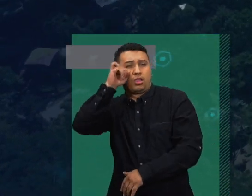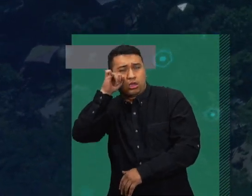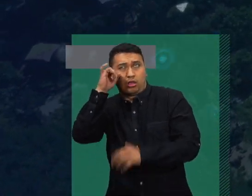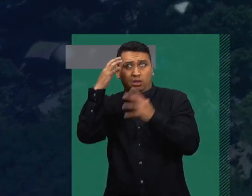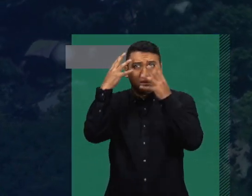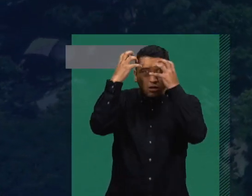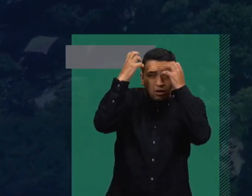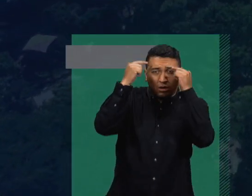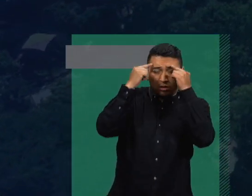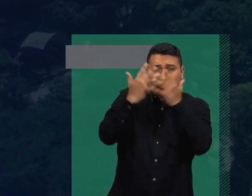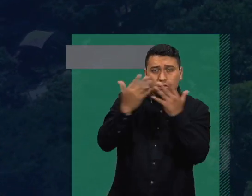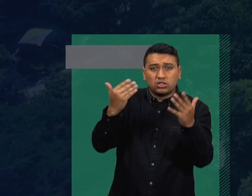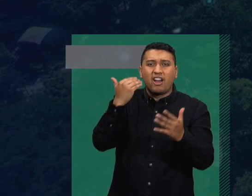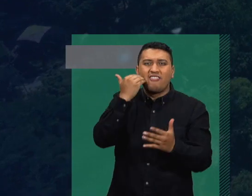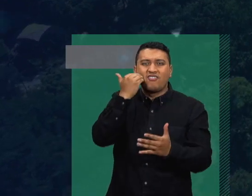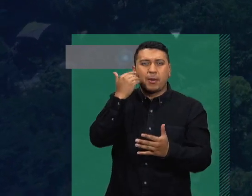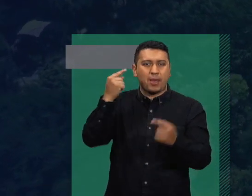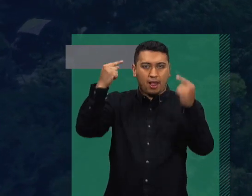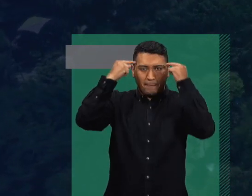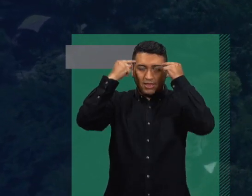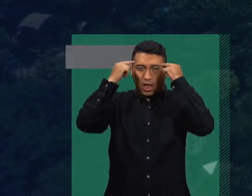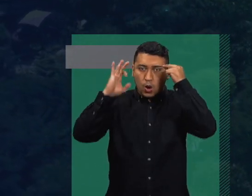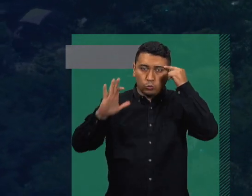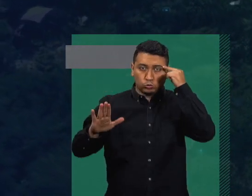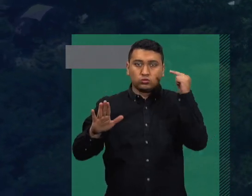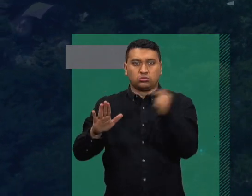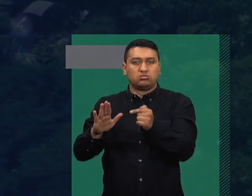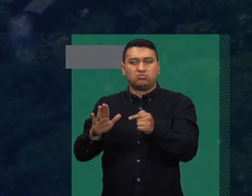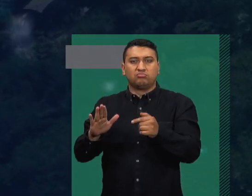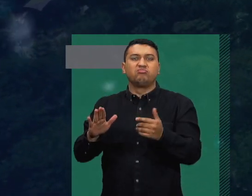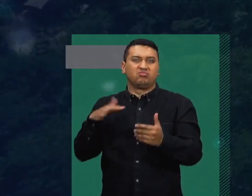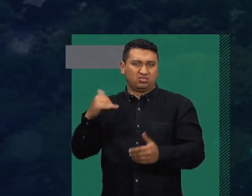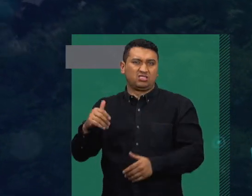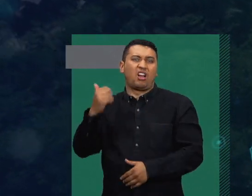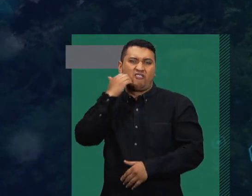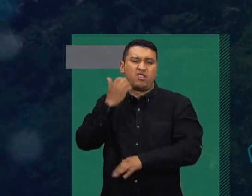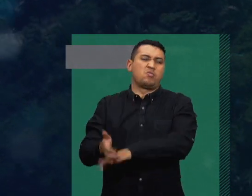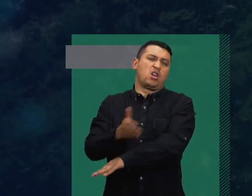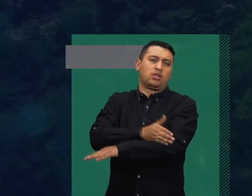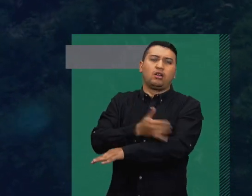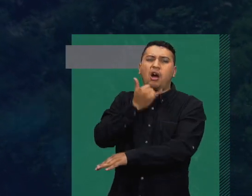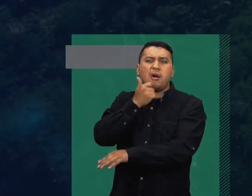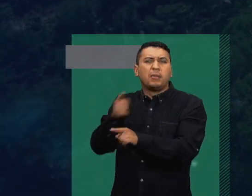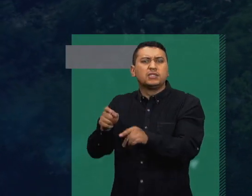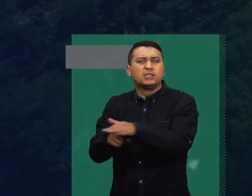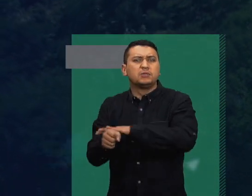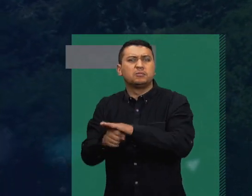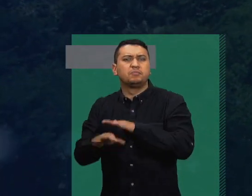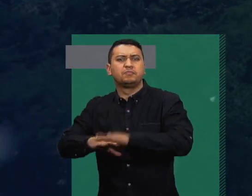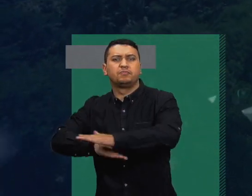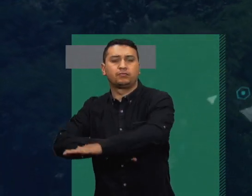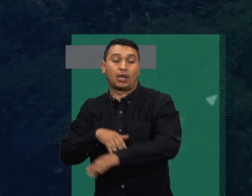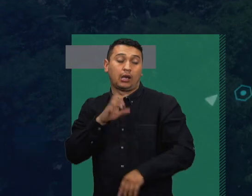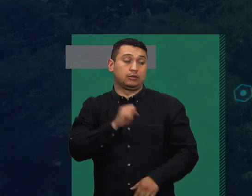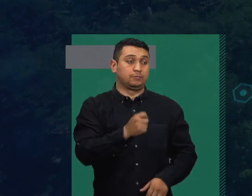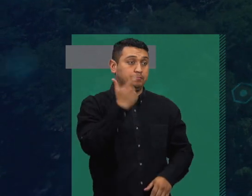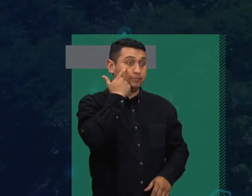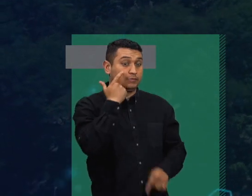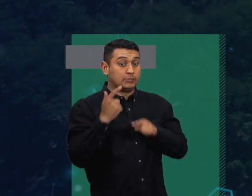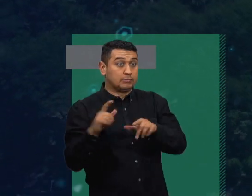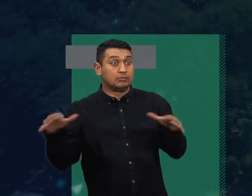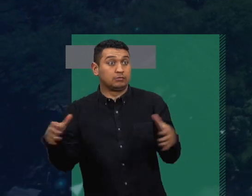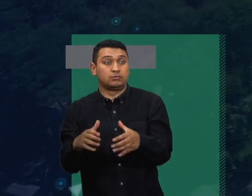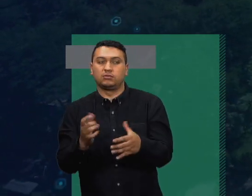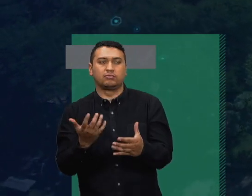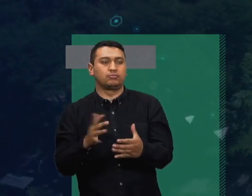esquizofrenia es del 1%, de otras enfermedades como depresión y todo. Y eso suma más o menos que entre un 15 a un 20% de la población tiene un trastorno